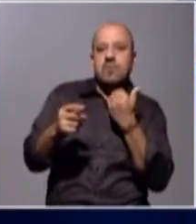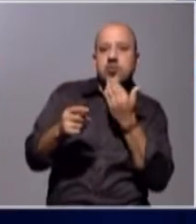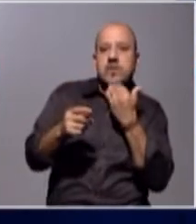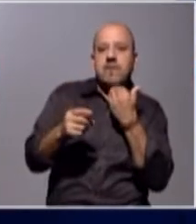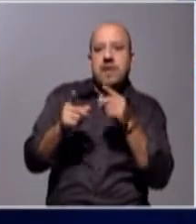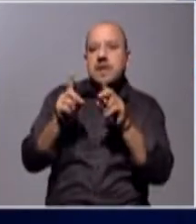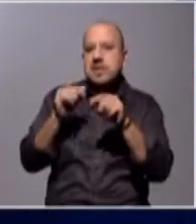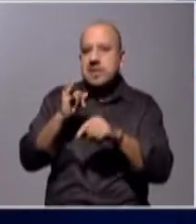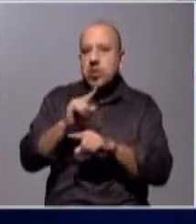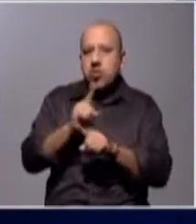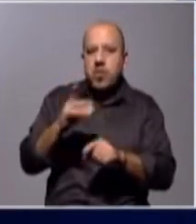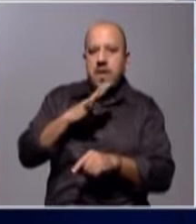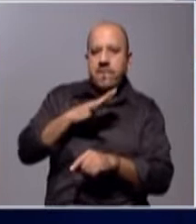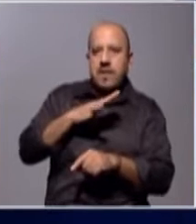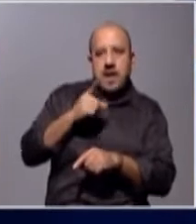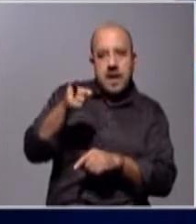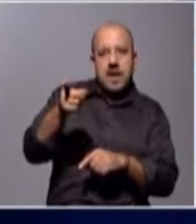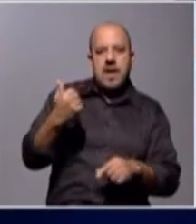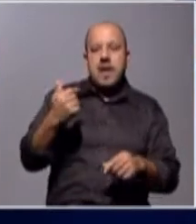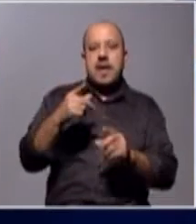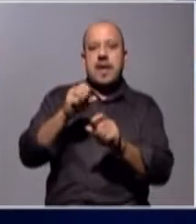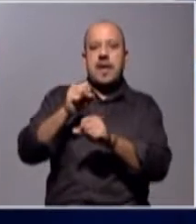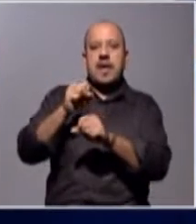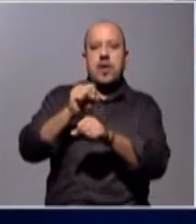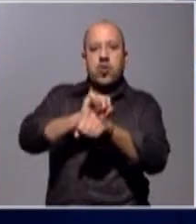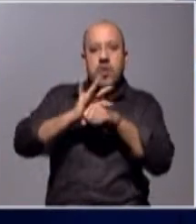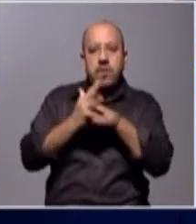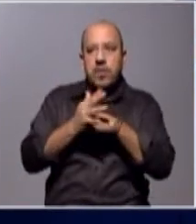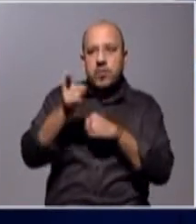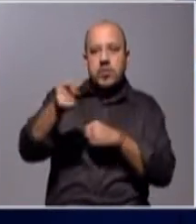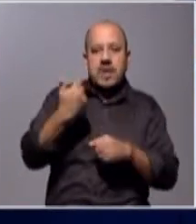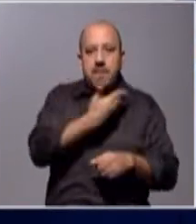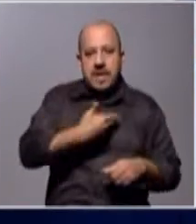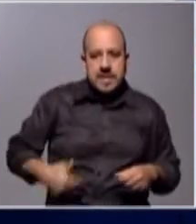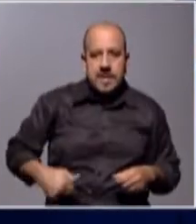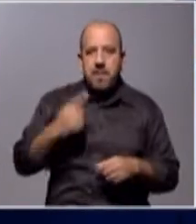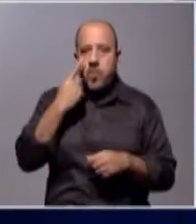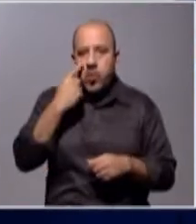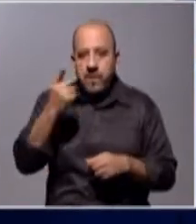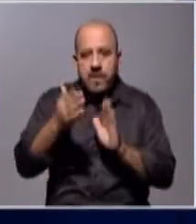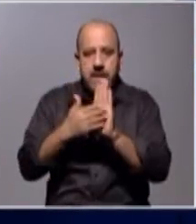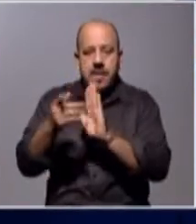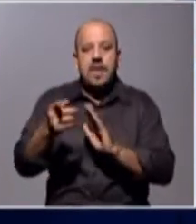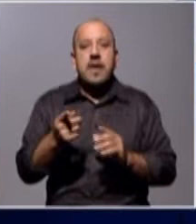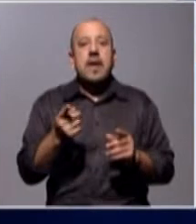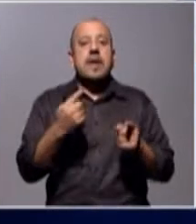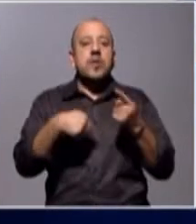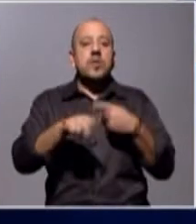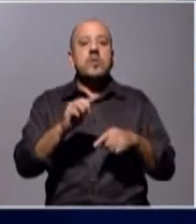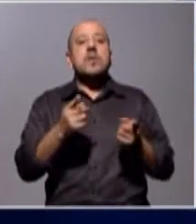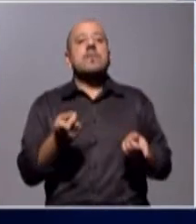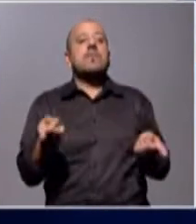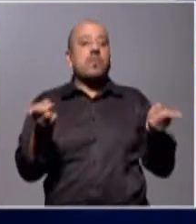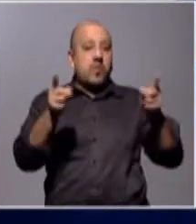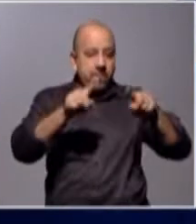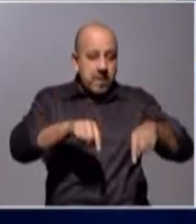hisopados que se les habían hecho a las maestras y a los auxiliares de esas escuelas. Bueno, la decisión del regreso a clase